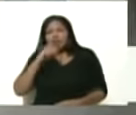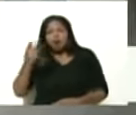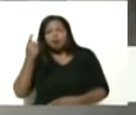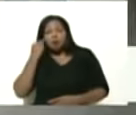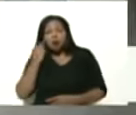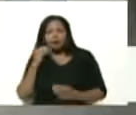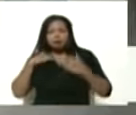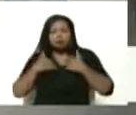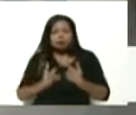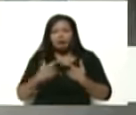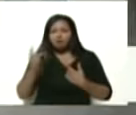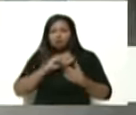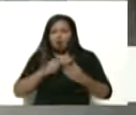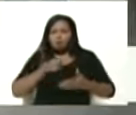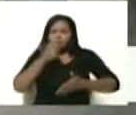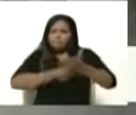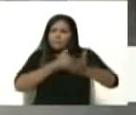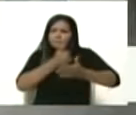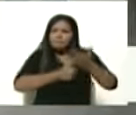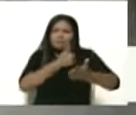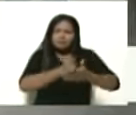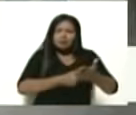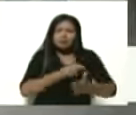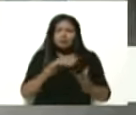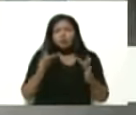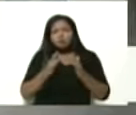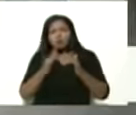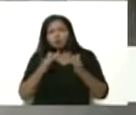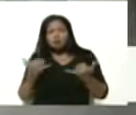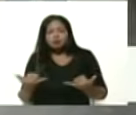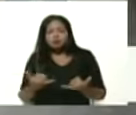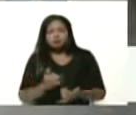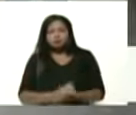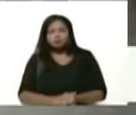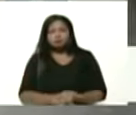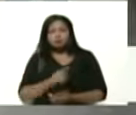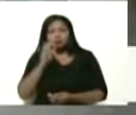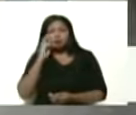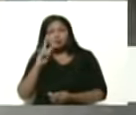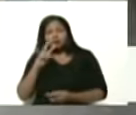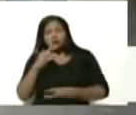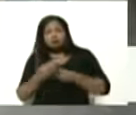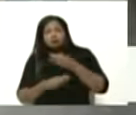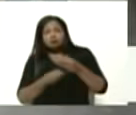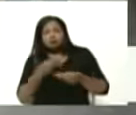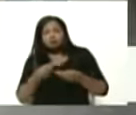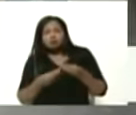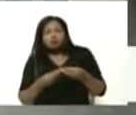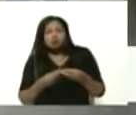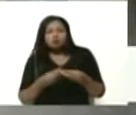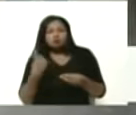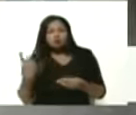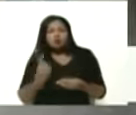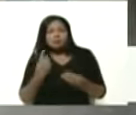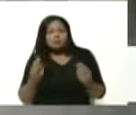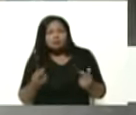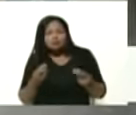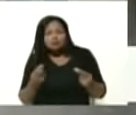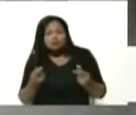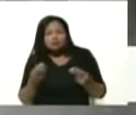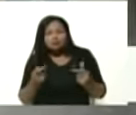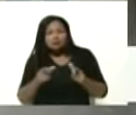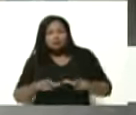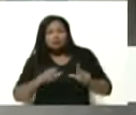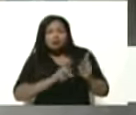no se rindieron quiero ahora darle un pase a que usted vea no solamente la reactivación de esta